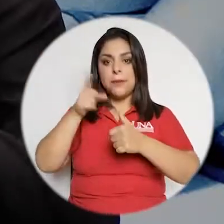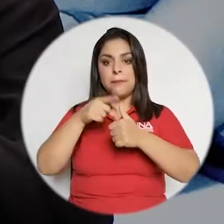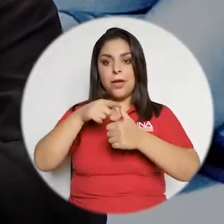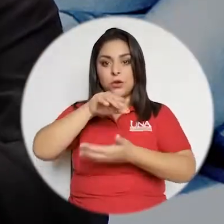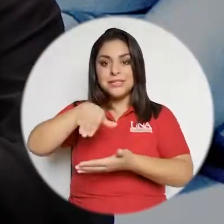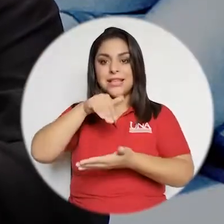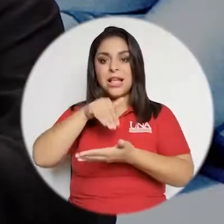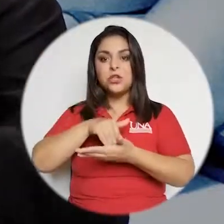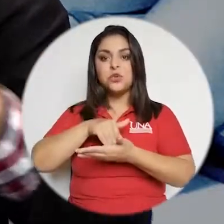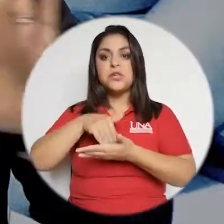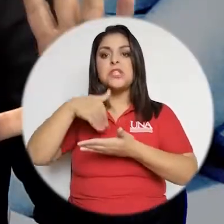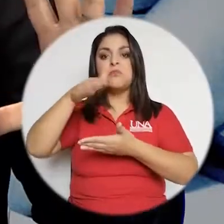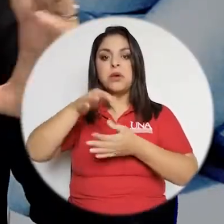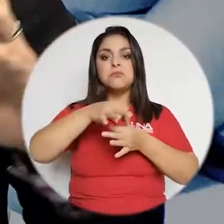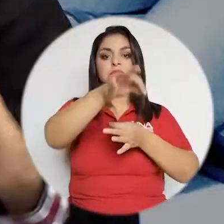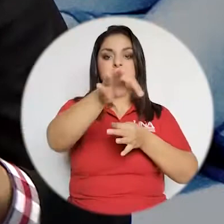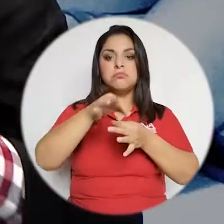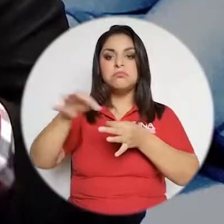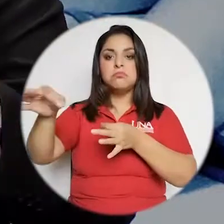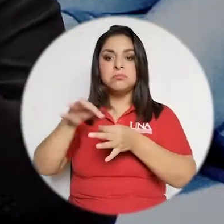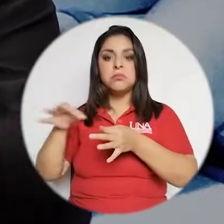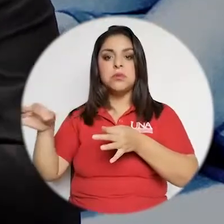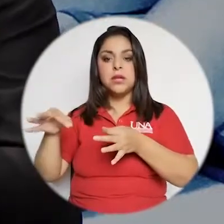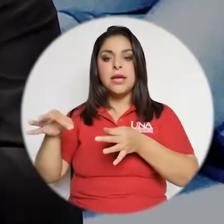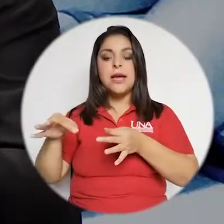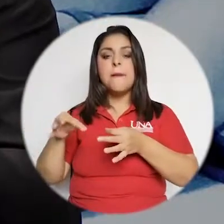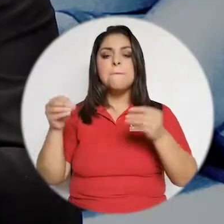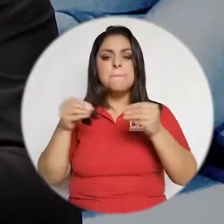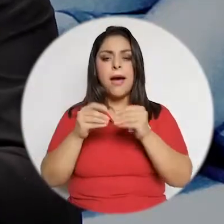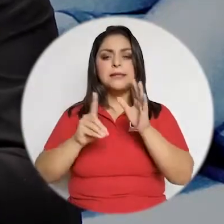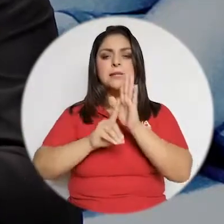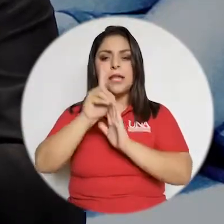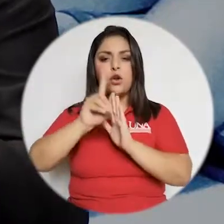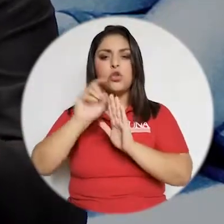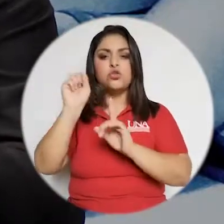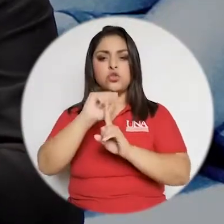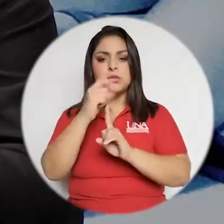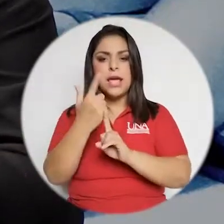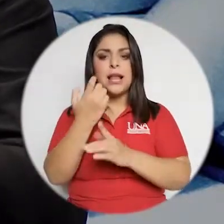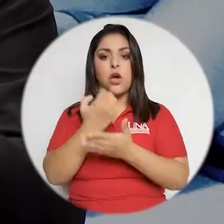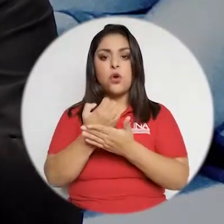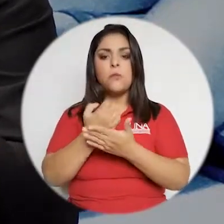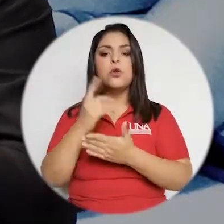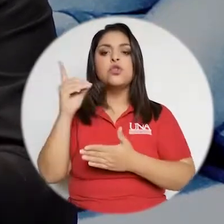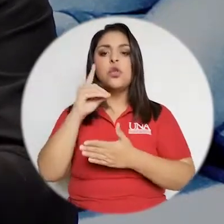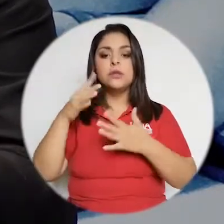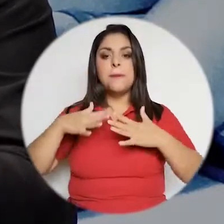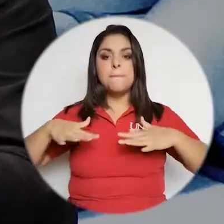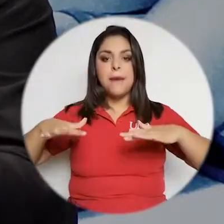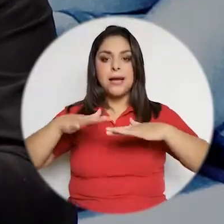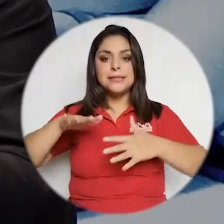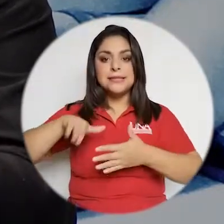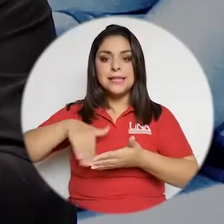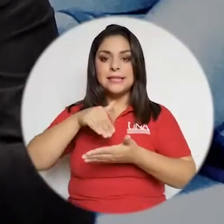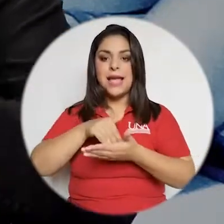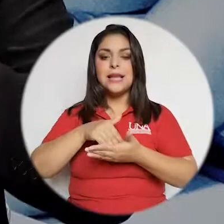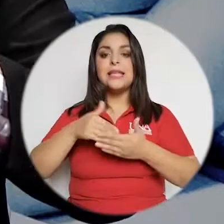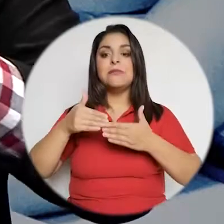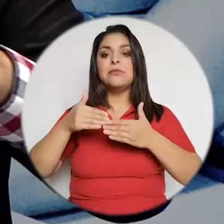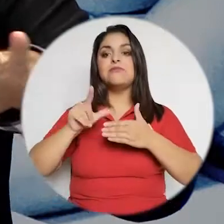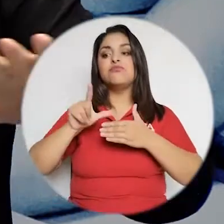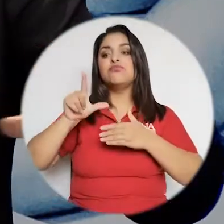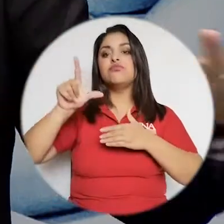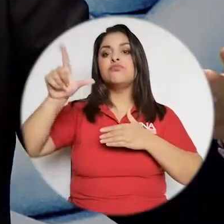claramente del centro hacia la periferia, ¿verdad? Las mayores y mejores oportunidades de desarrollo social y económico se concentran en el Valle Central